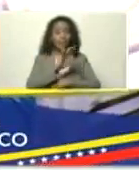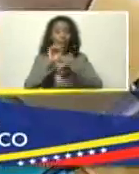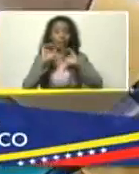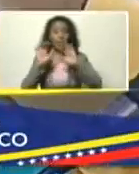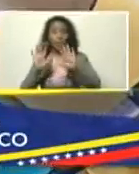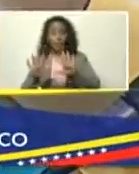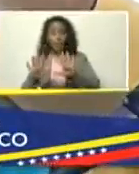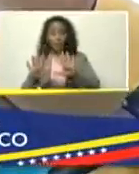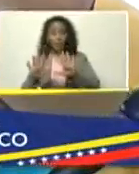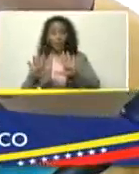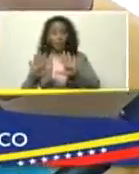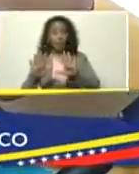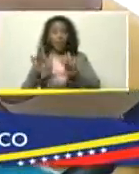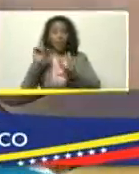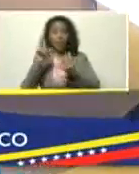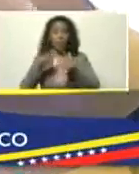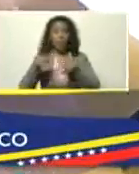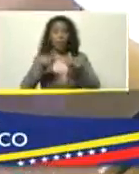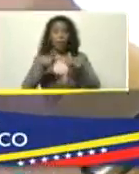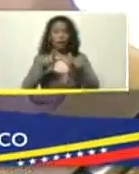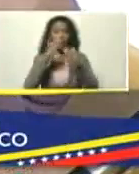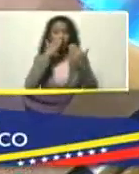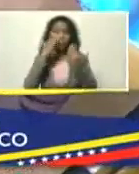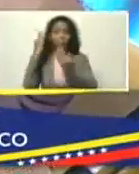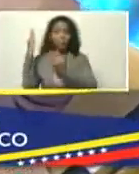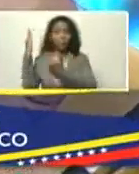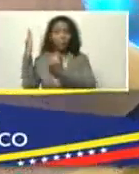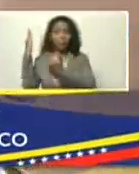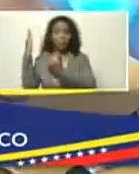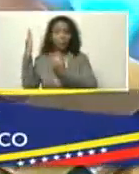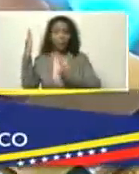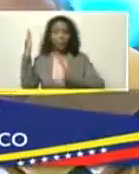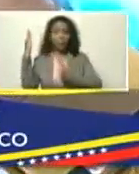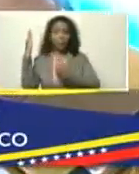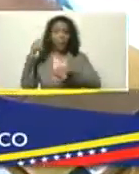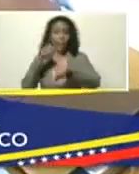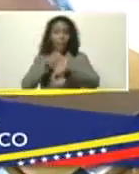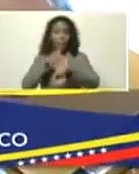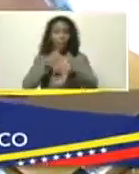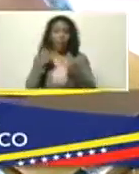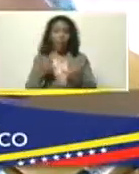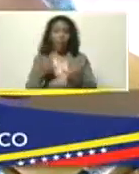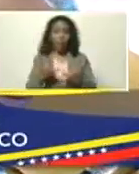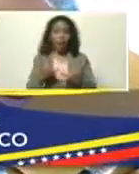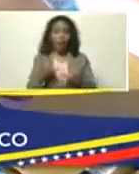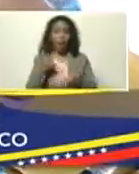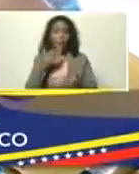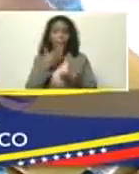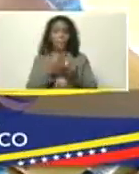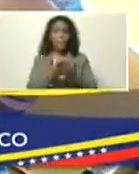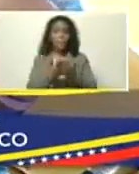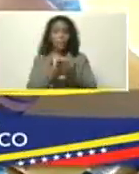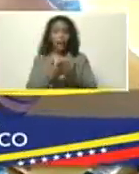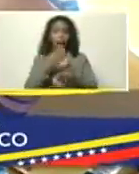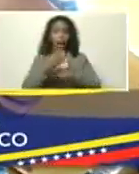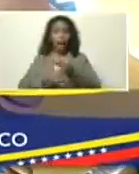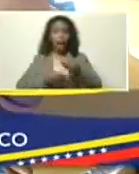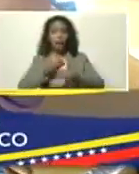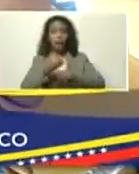hidrometeorológicas, que, la tenemos, automatizada, en tiempo real, y eso, nos permite, a nosotros,